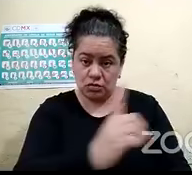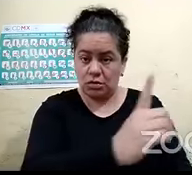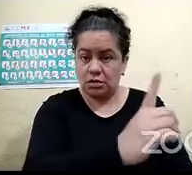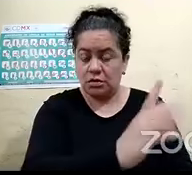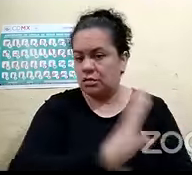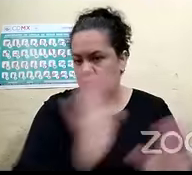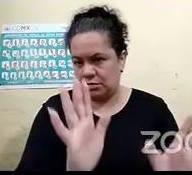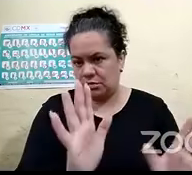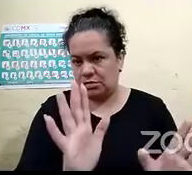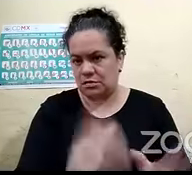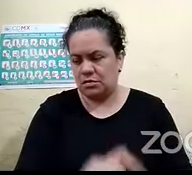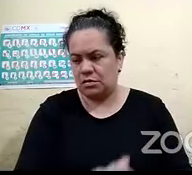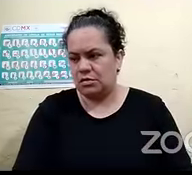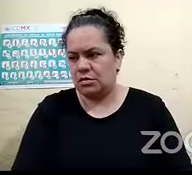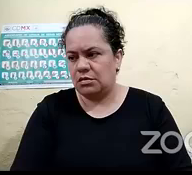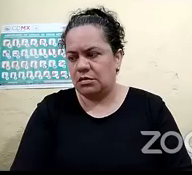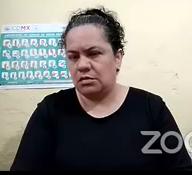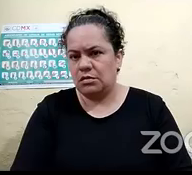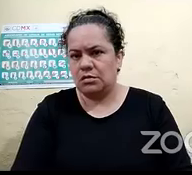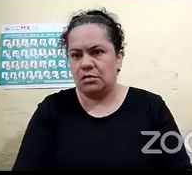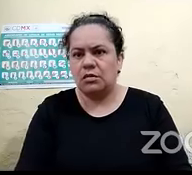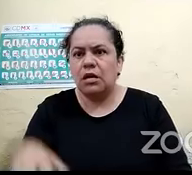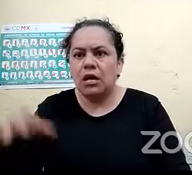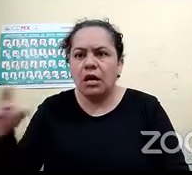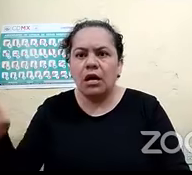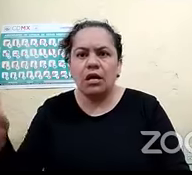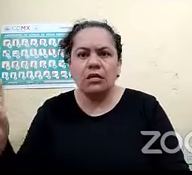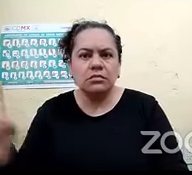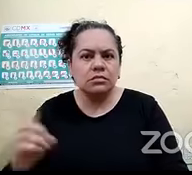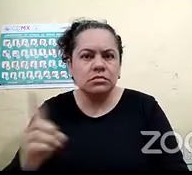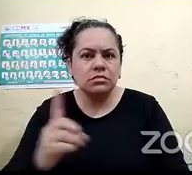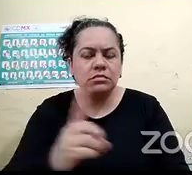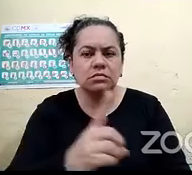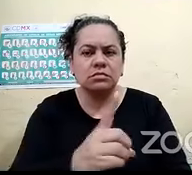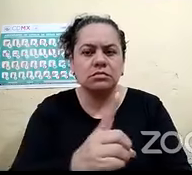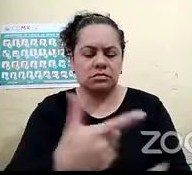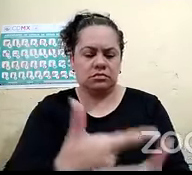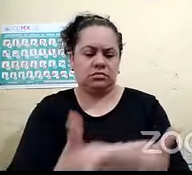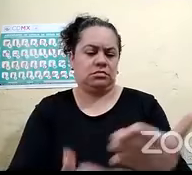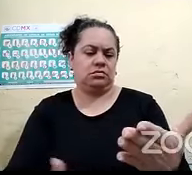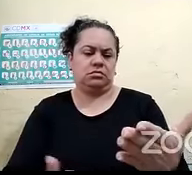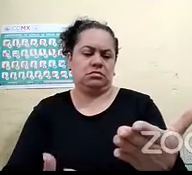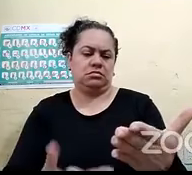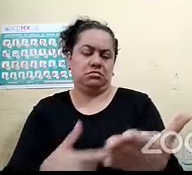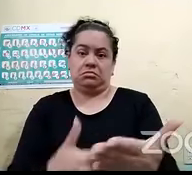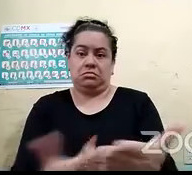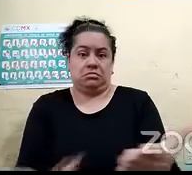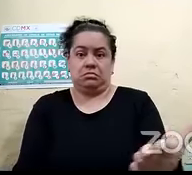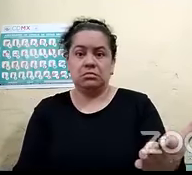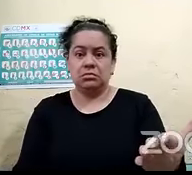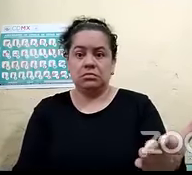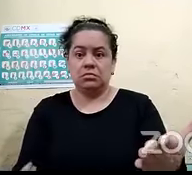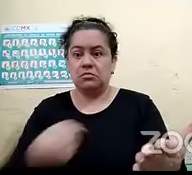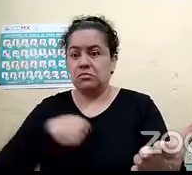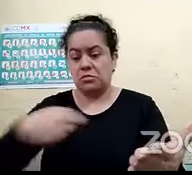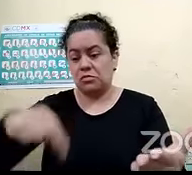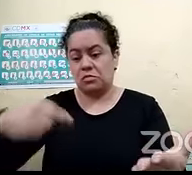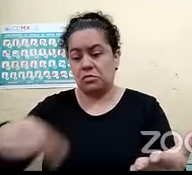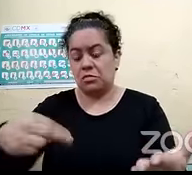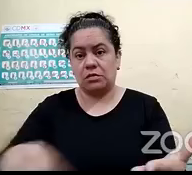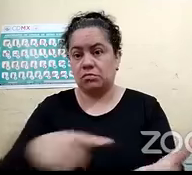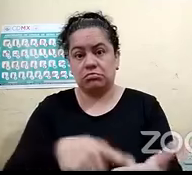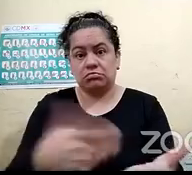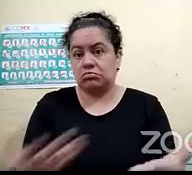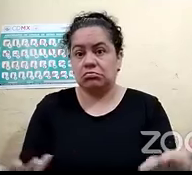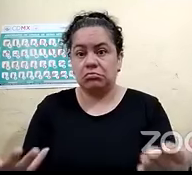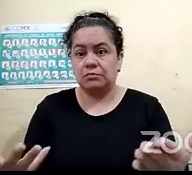pues a la hora que estamos todos afuera nombra lista y no me nombraron entonces eso